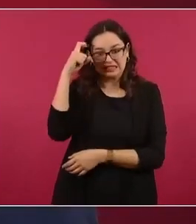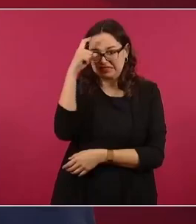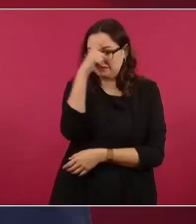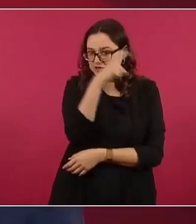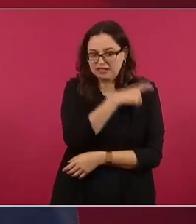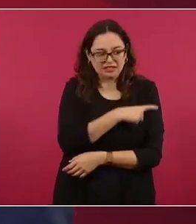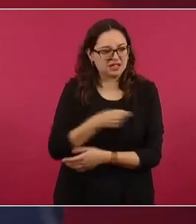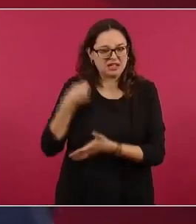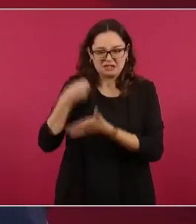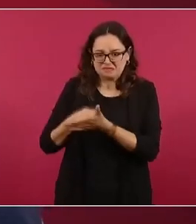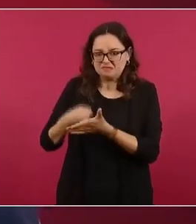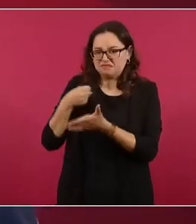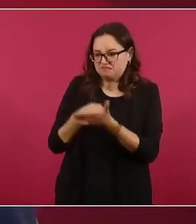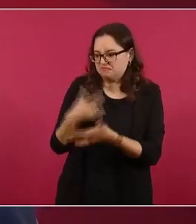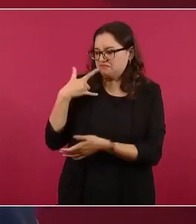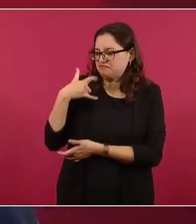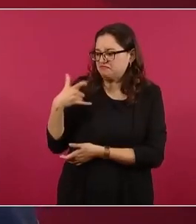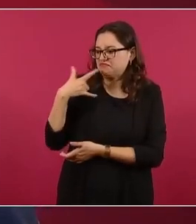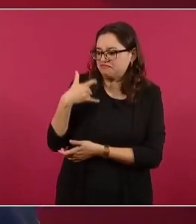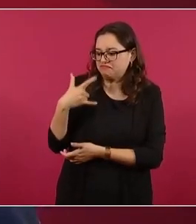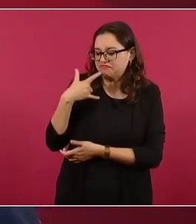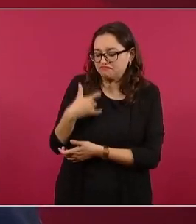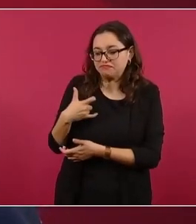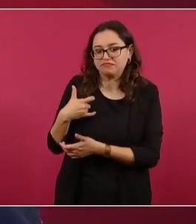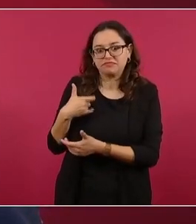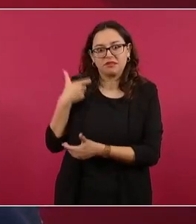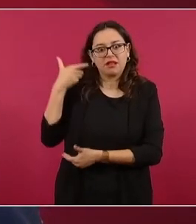cuenta mucho el impulso